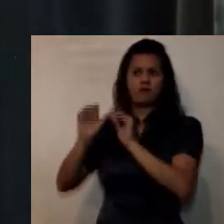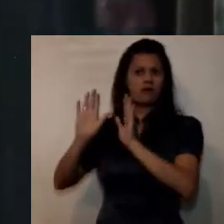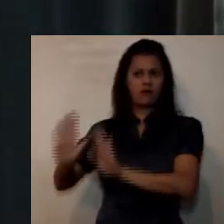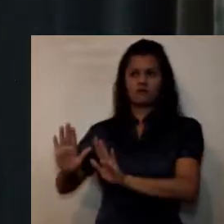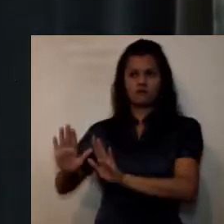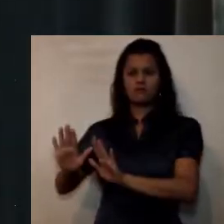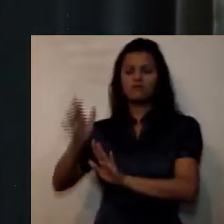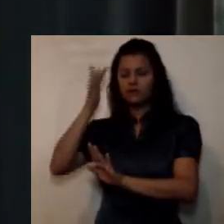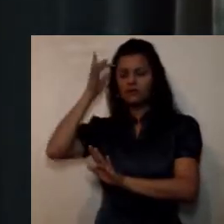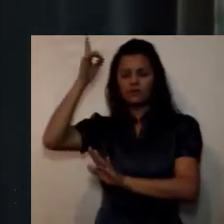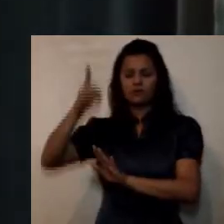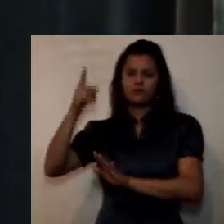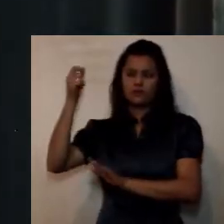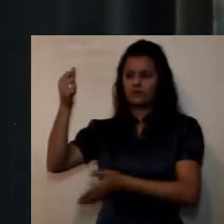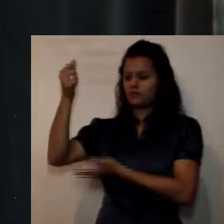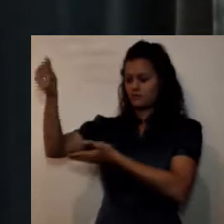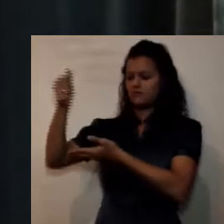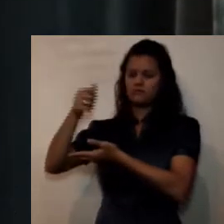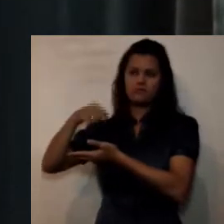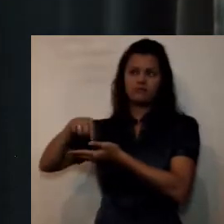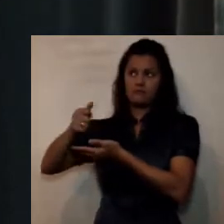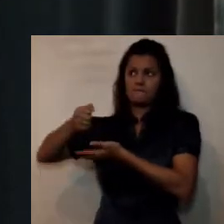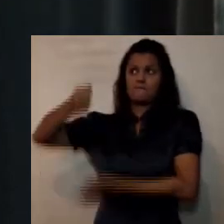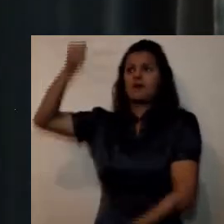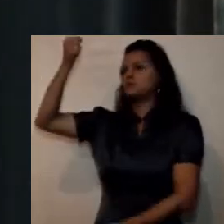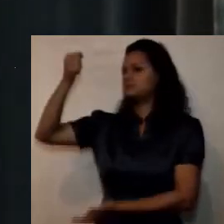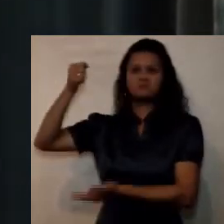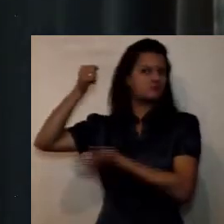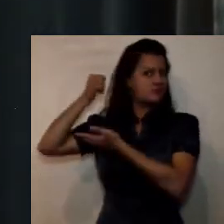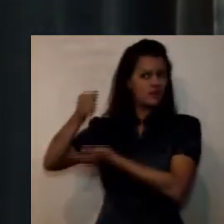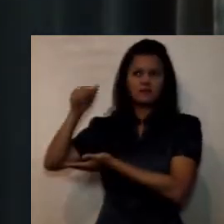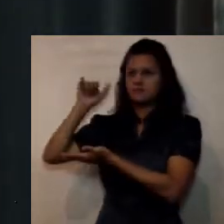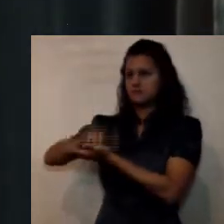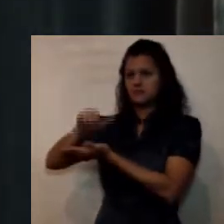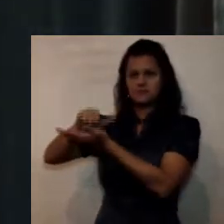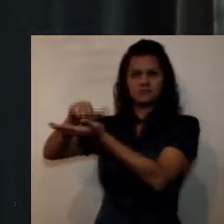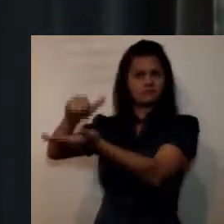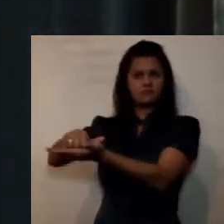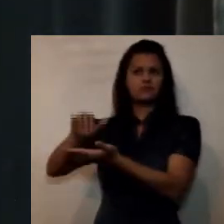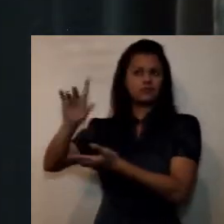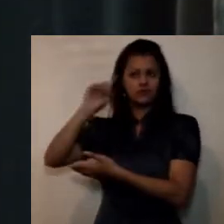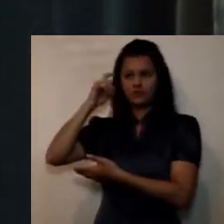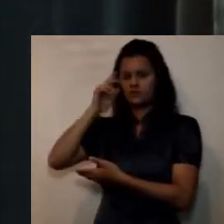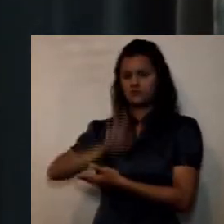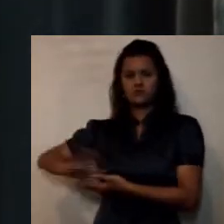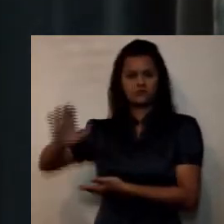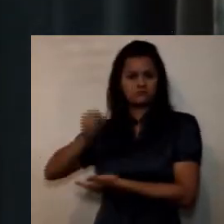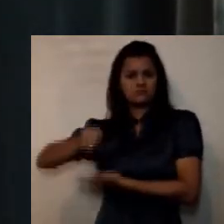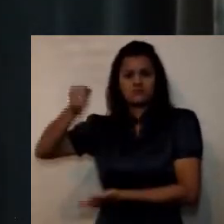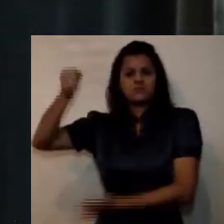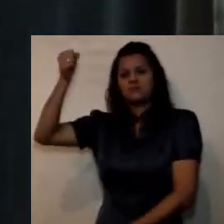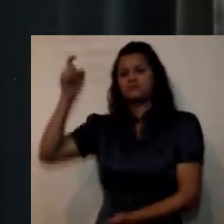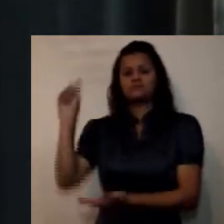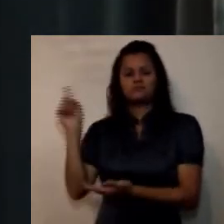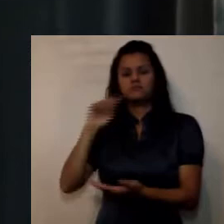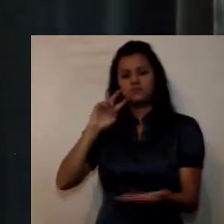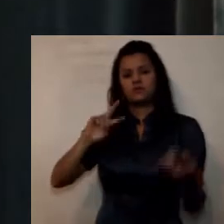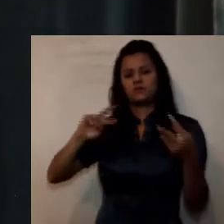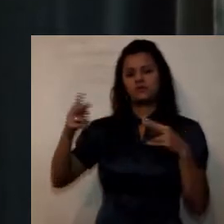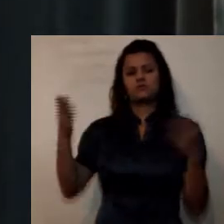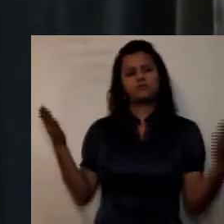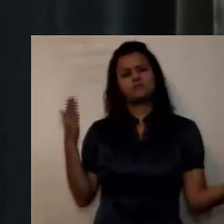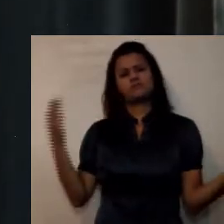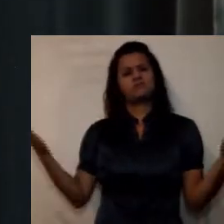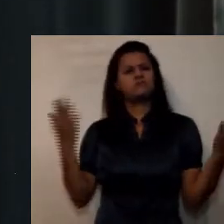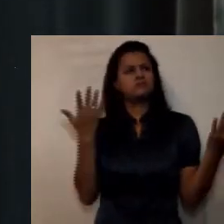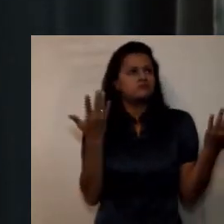presupuestal no se incrementa por parte del gobierno nacional y si uno mira por efectos de deflación al deflactar los